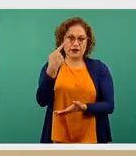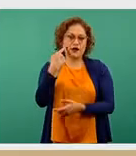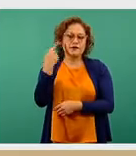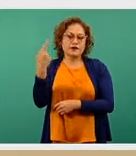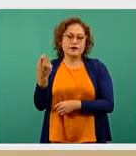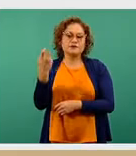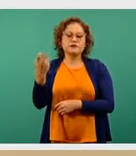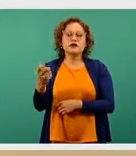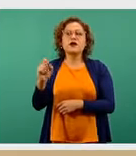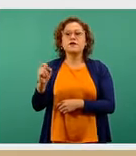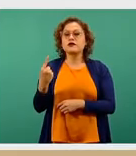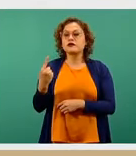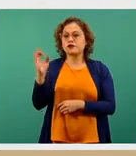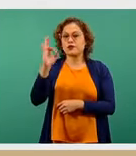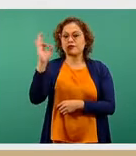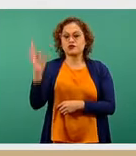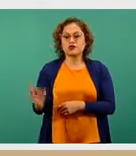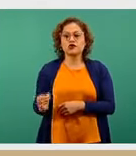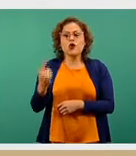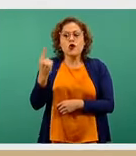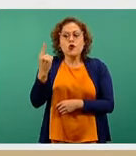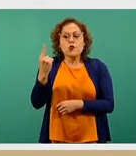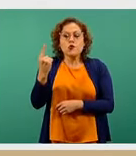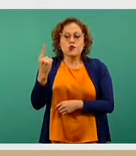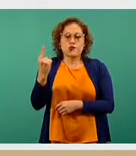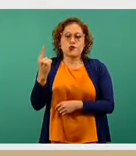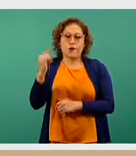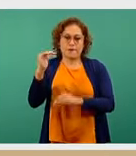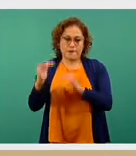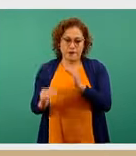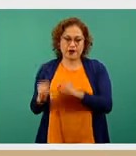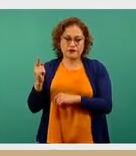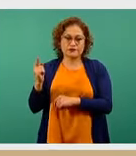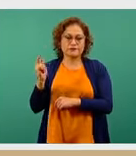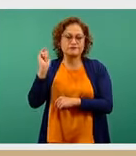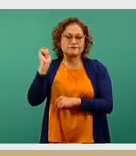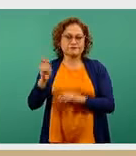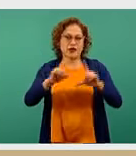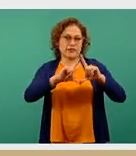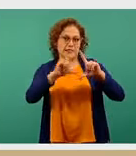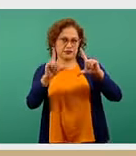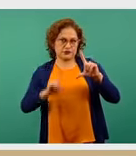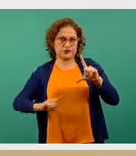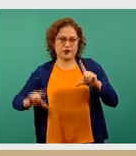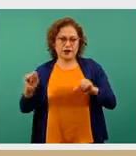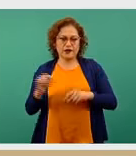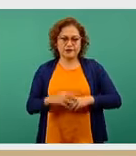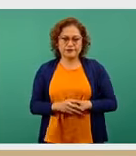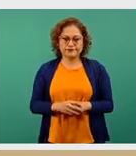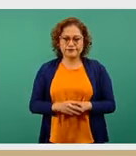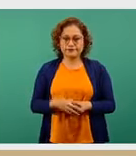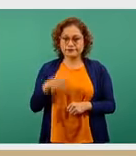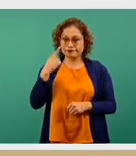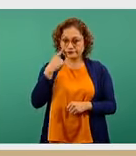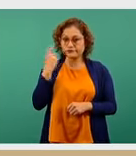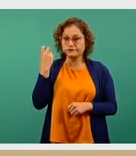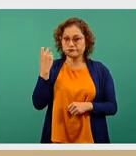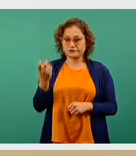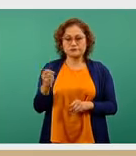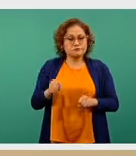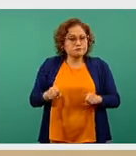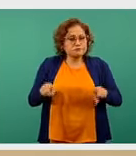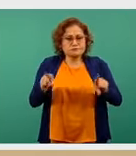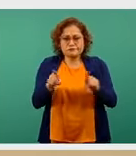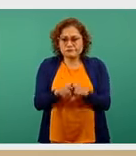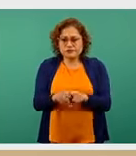punto porcentual para efectos de la ocupación nacional. Es del 21 por ciento. Y esto también lo podemos ver con la reducción que existe